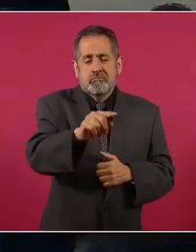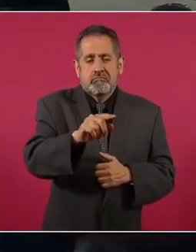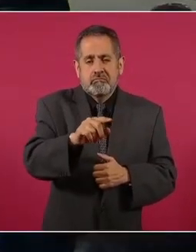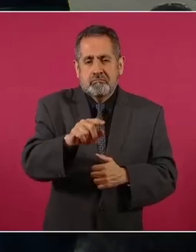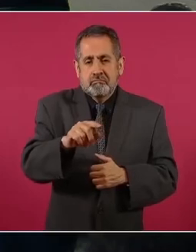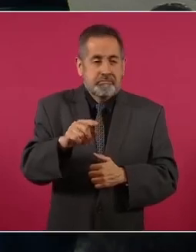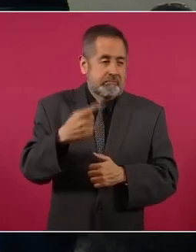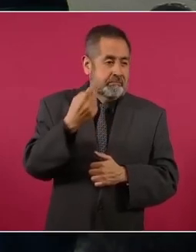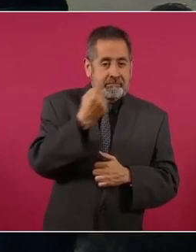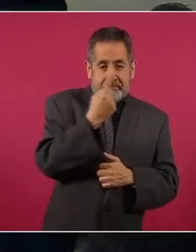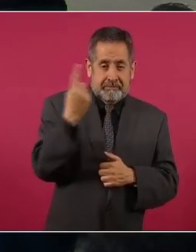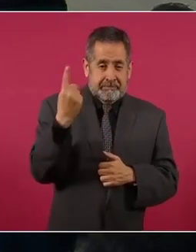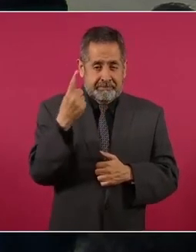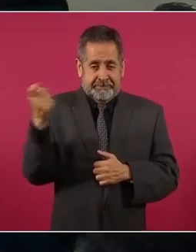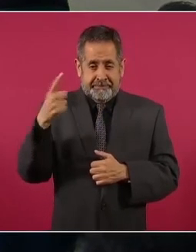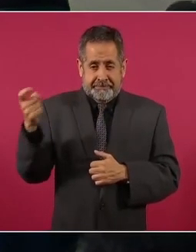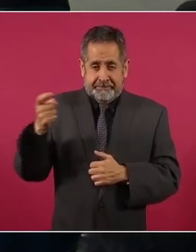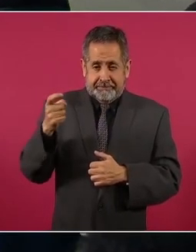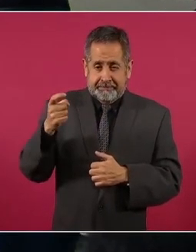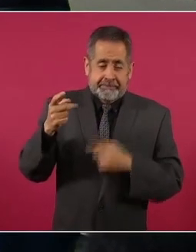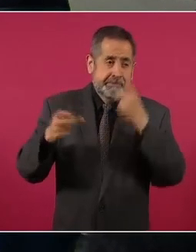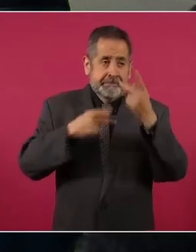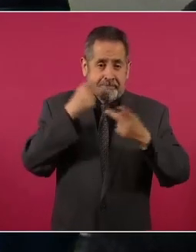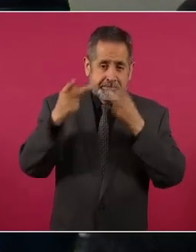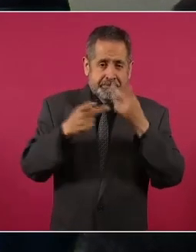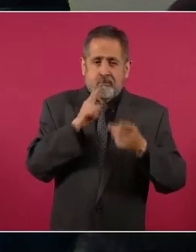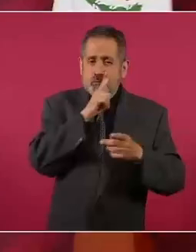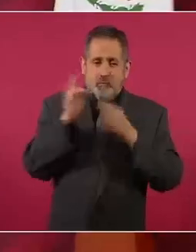Digo, de 100 comentarios, 98 en contra.